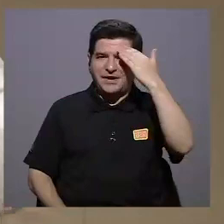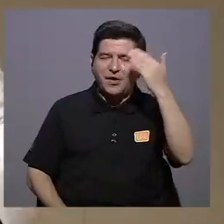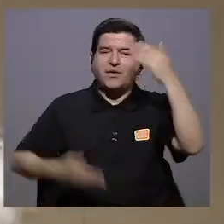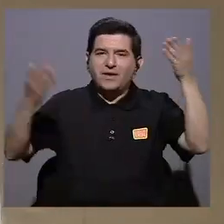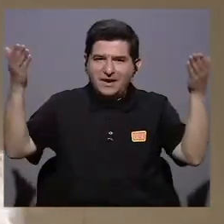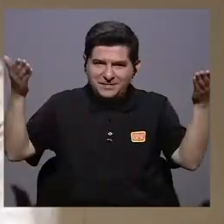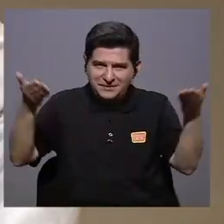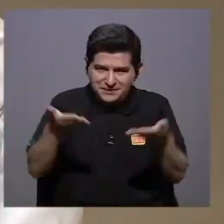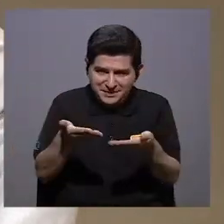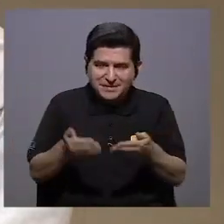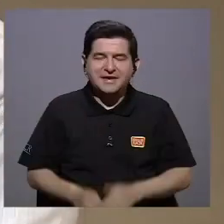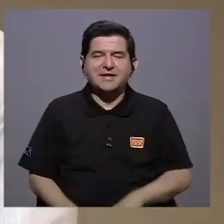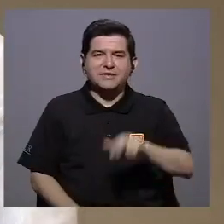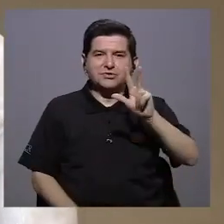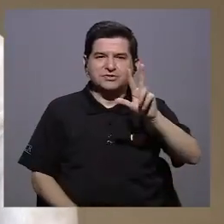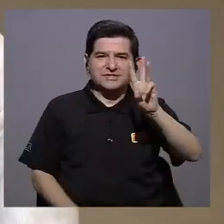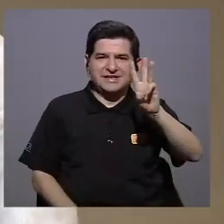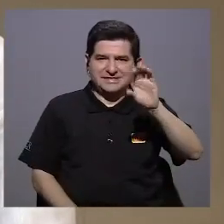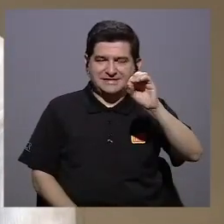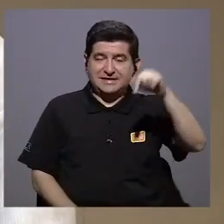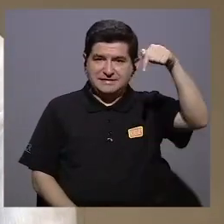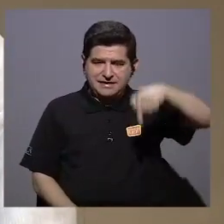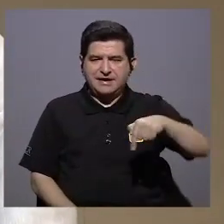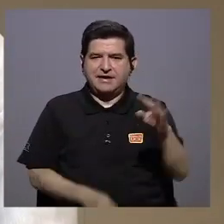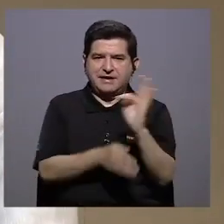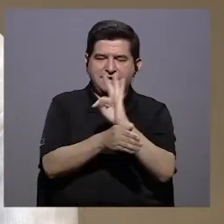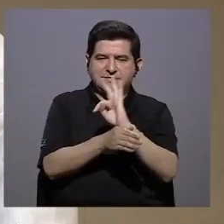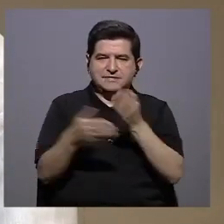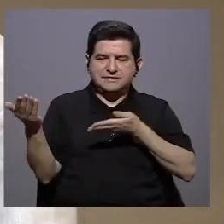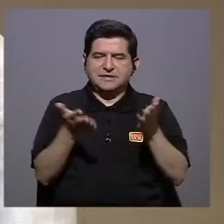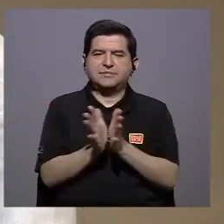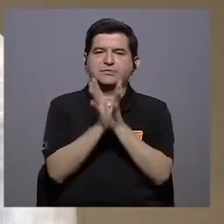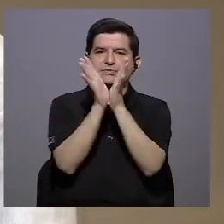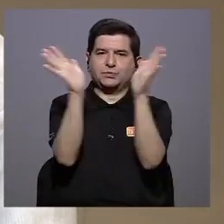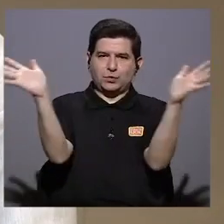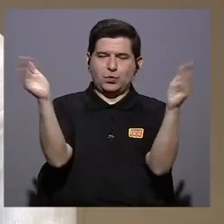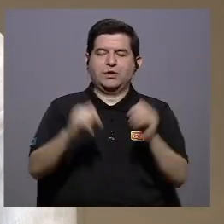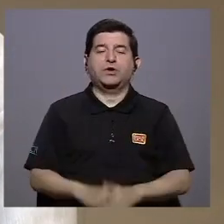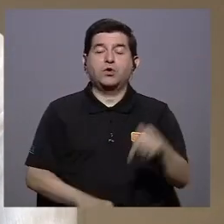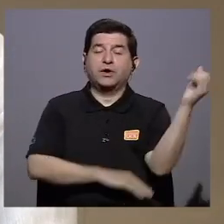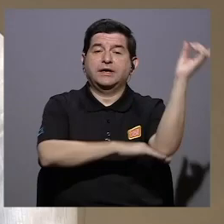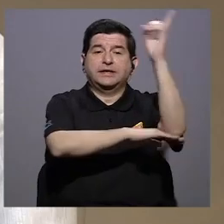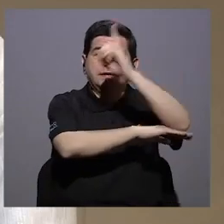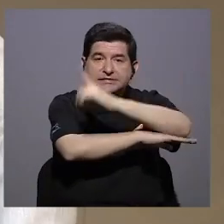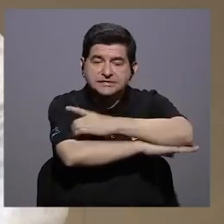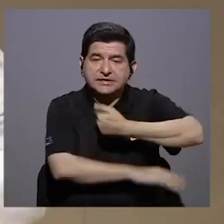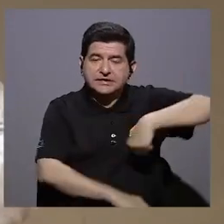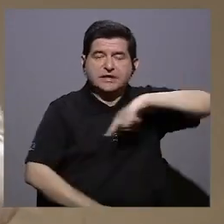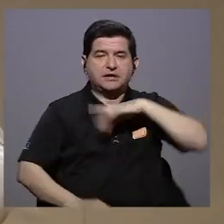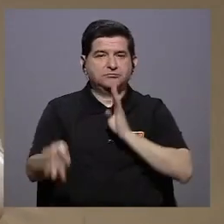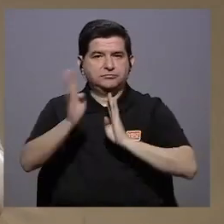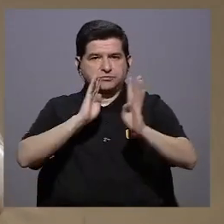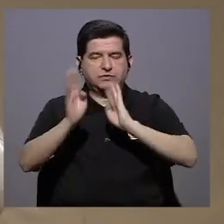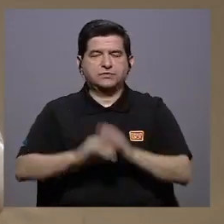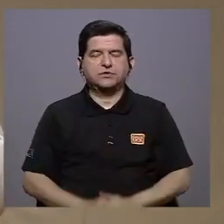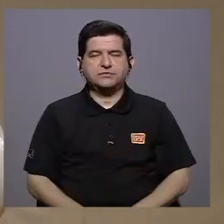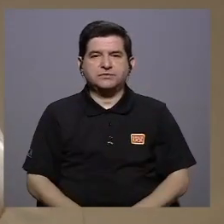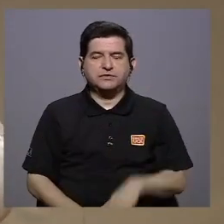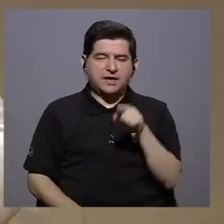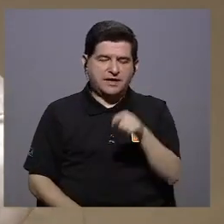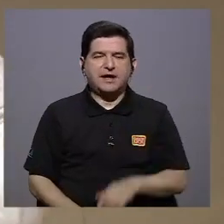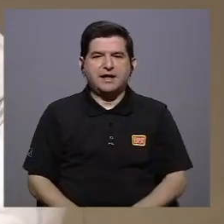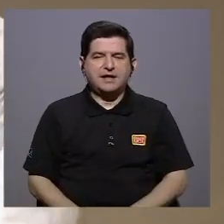Hola, bienvenidos y bienvenidas a 360. Acá hacemos televisión de servicio público y el día de hoy vamos a conversar sobre el